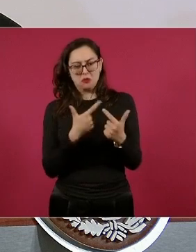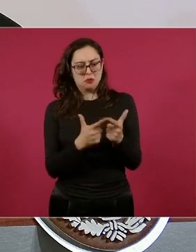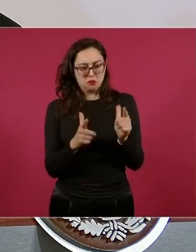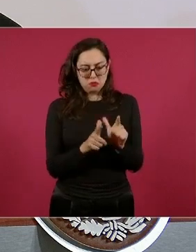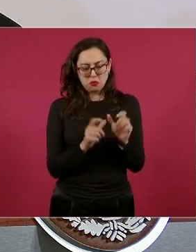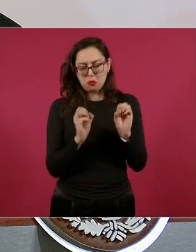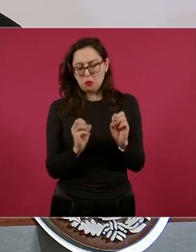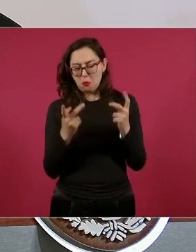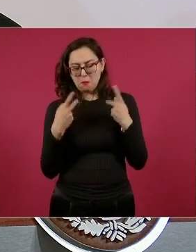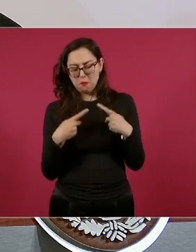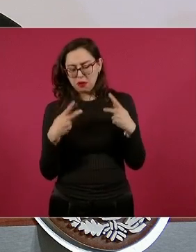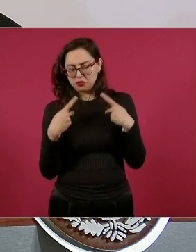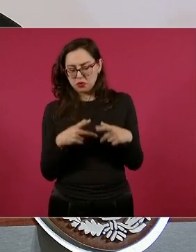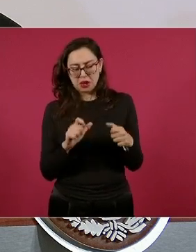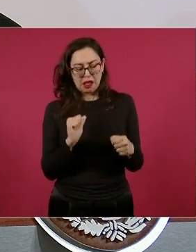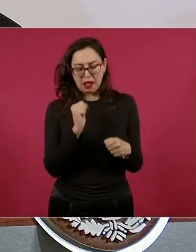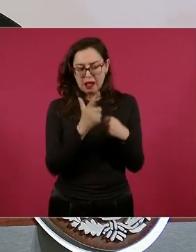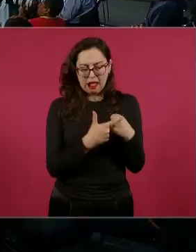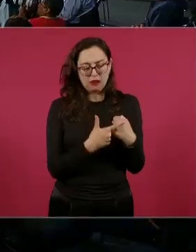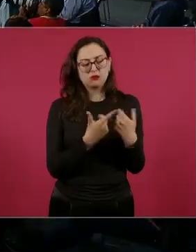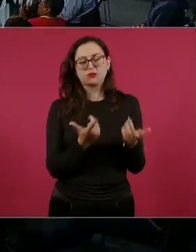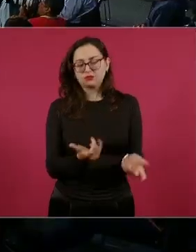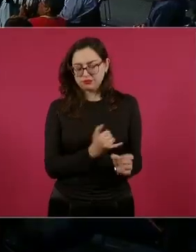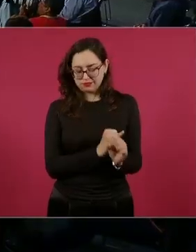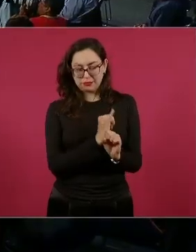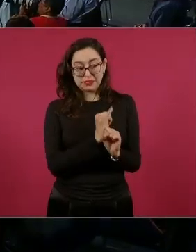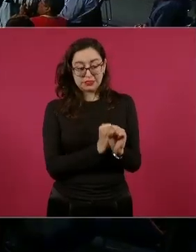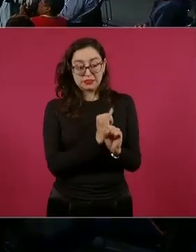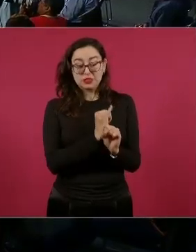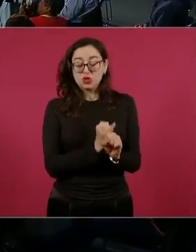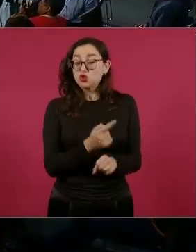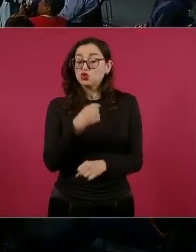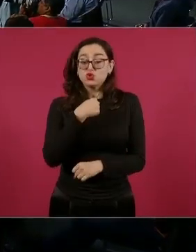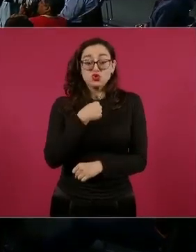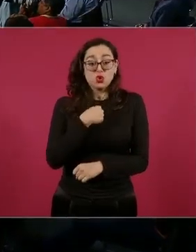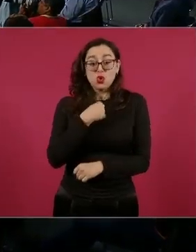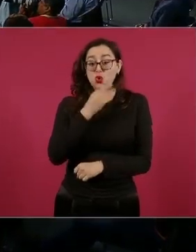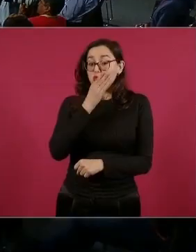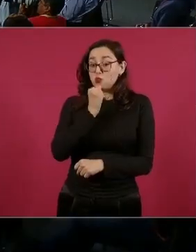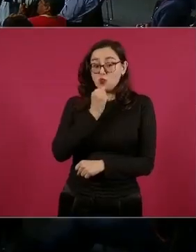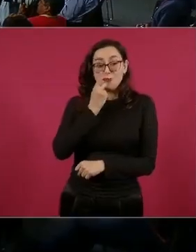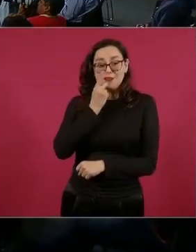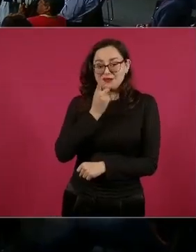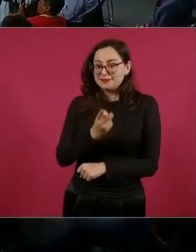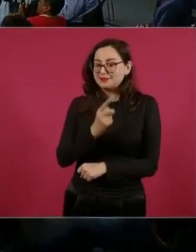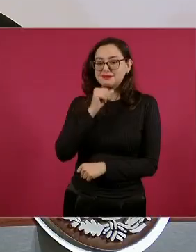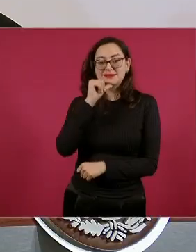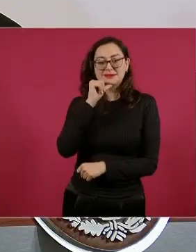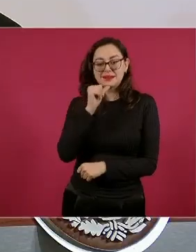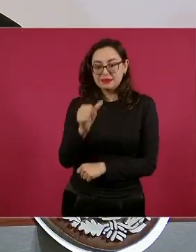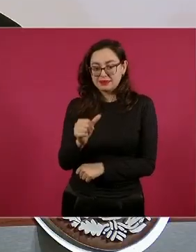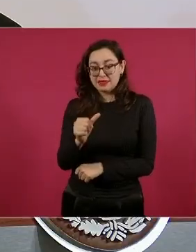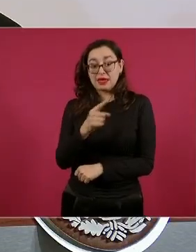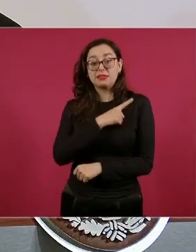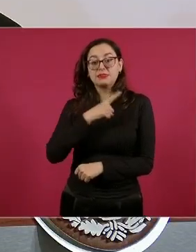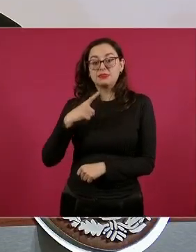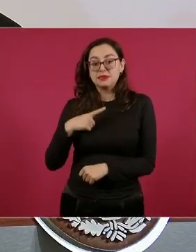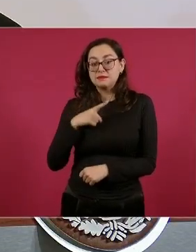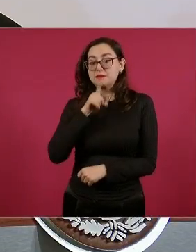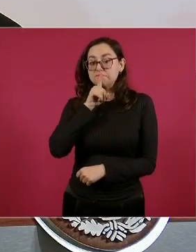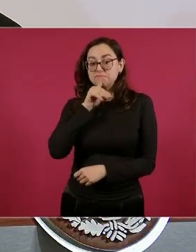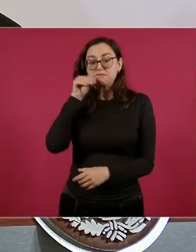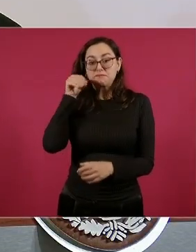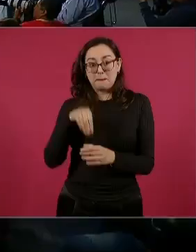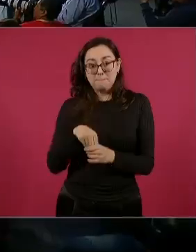que hayan participado. Entonces, yo prefiero ser muy prudente, porque lo más importante es que no haya